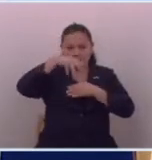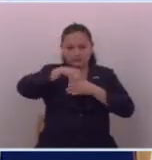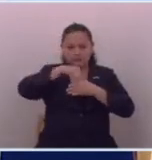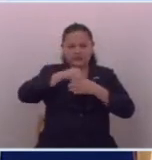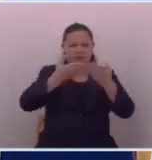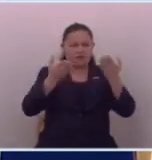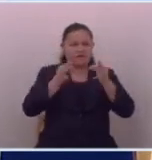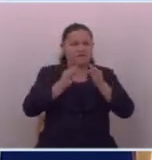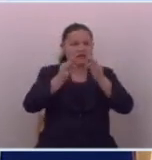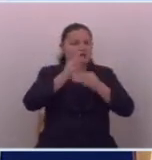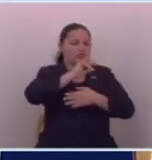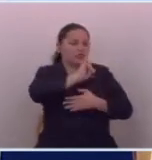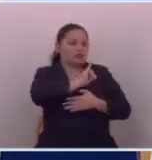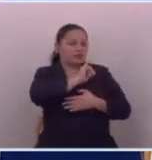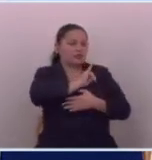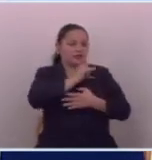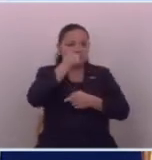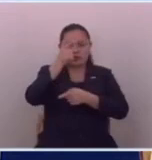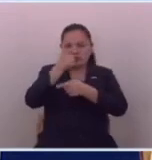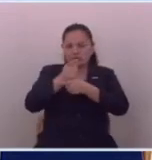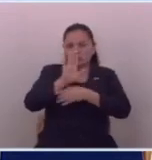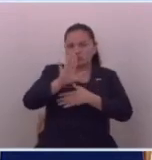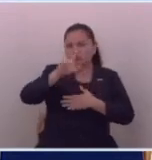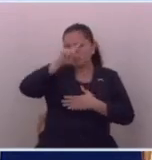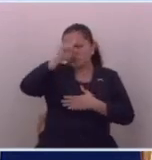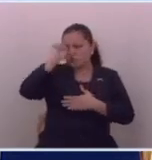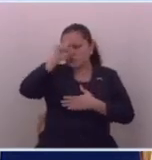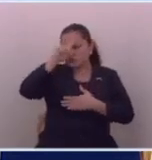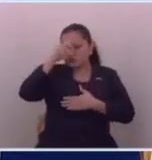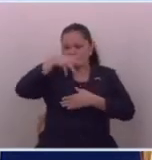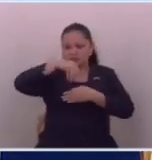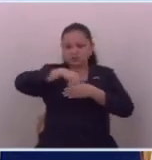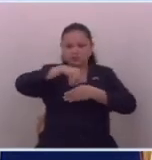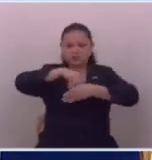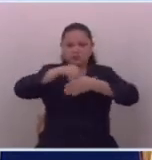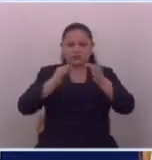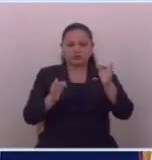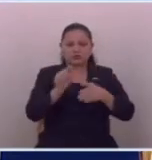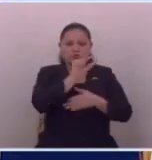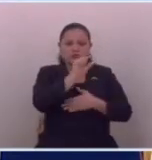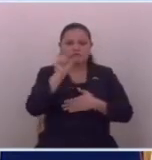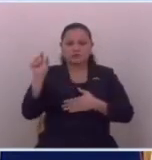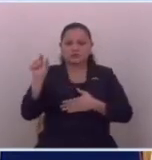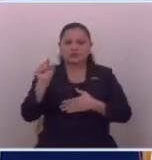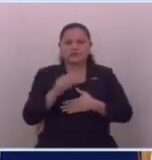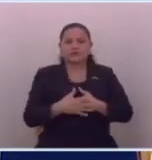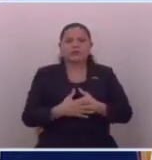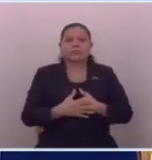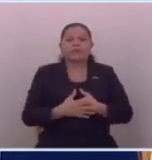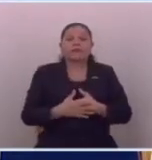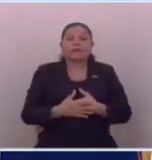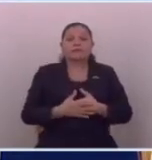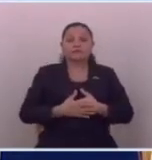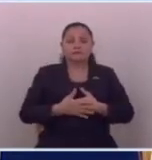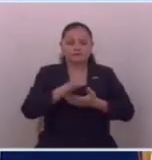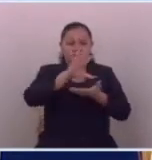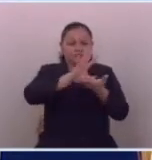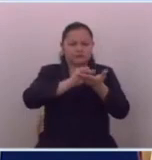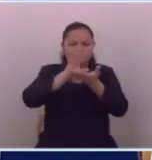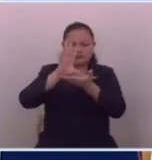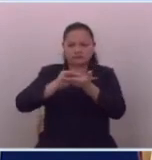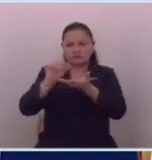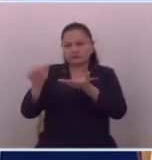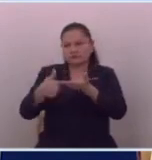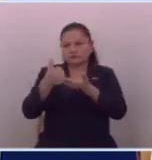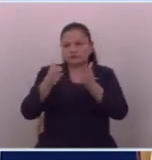realizar de forma digna y adecuada sus labores dentro de esta institución, lo cual ha sido replicado por